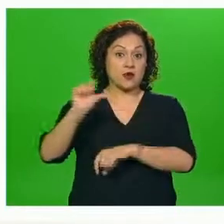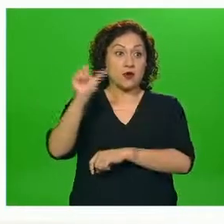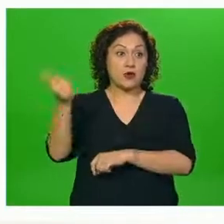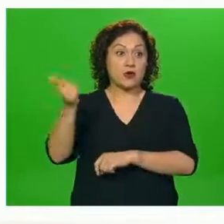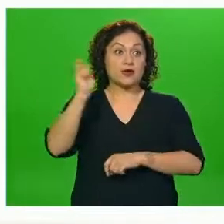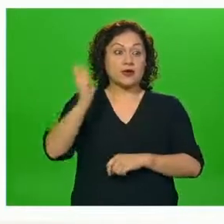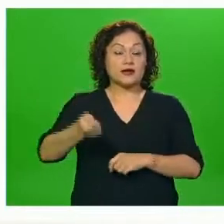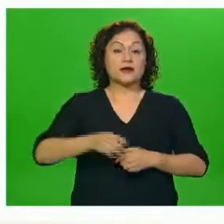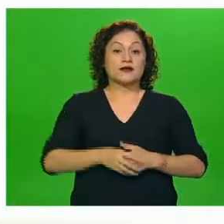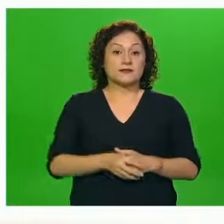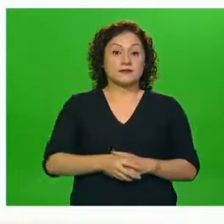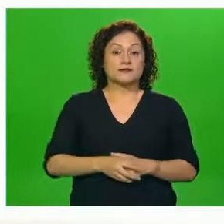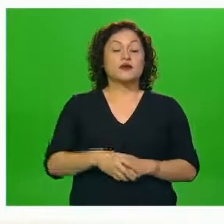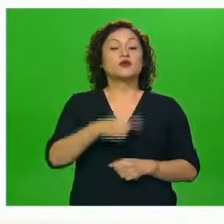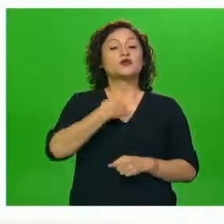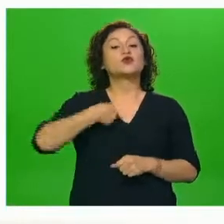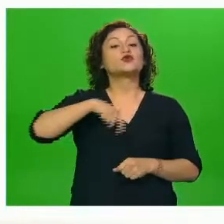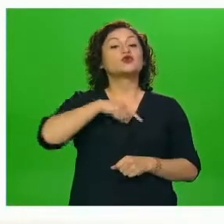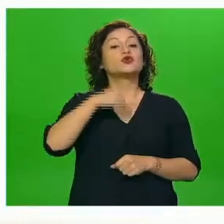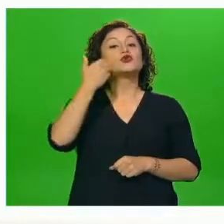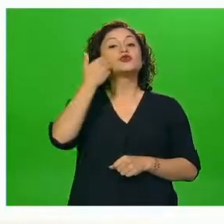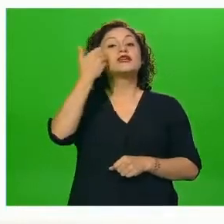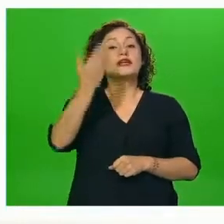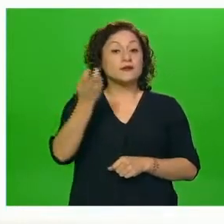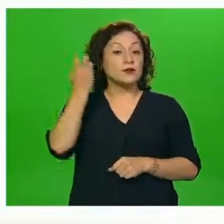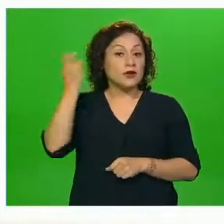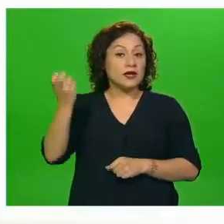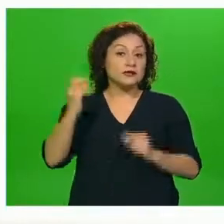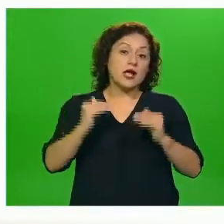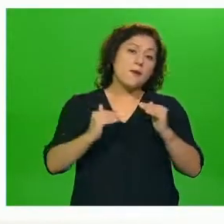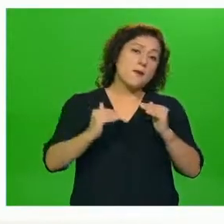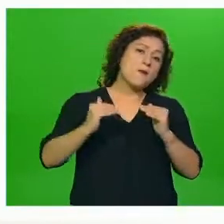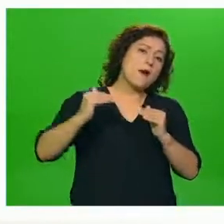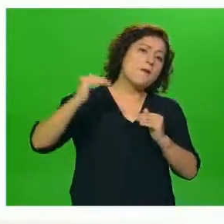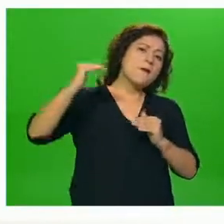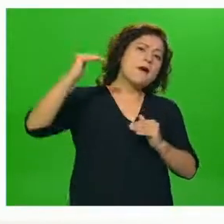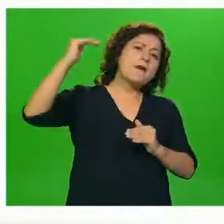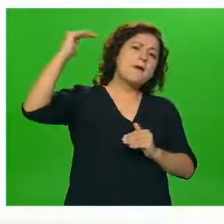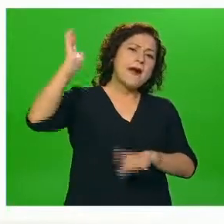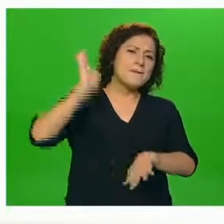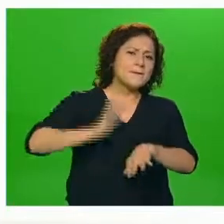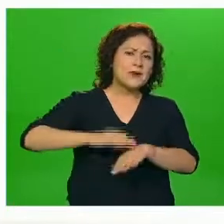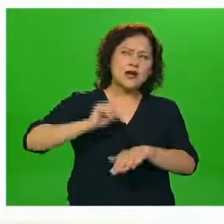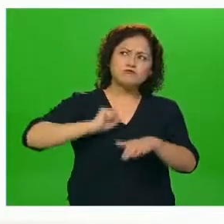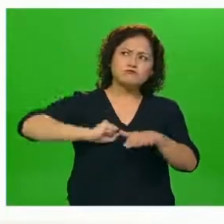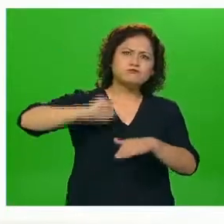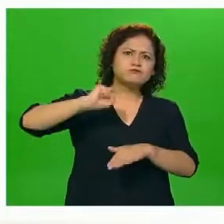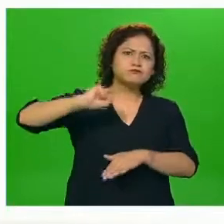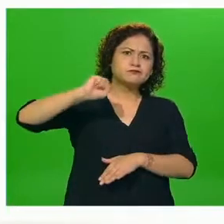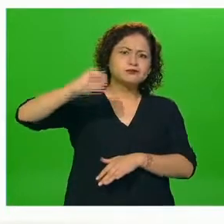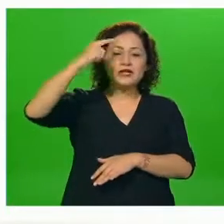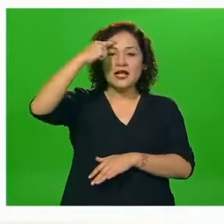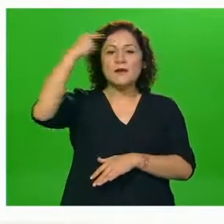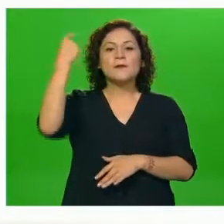esta curva que sí es la que queremos que todos los días se incremente. Que mantenga esa velocidad, que mantenga esa tendencia